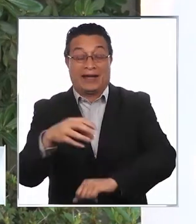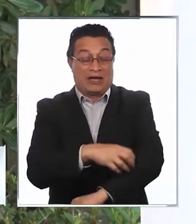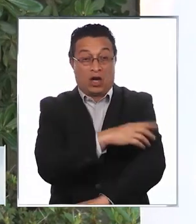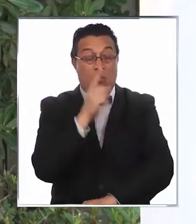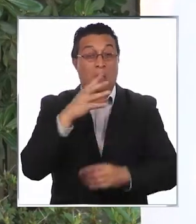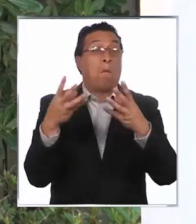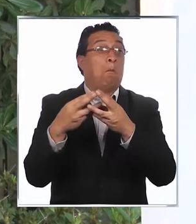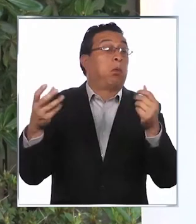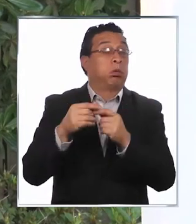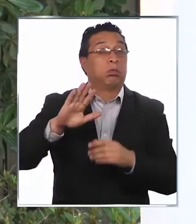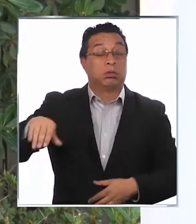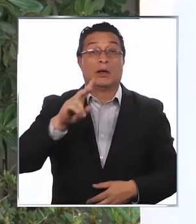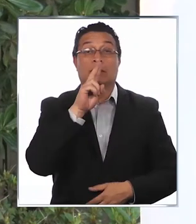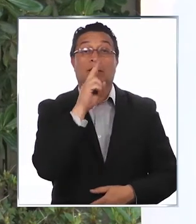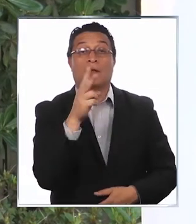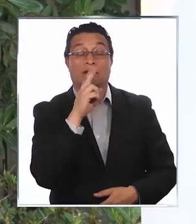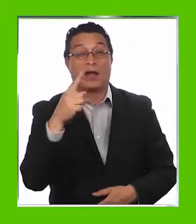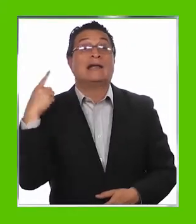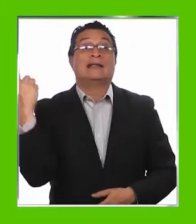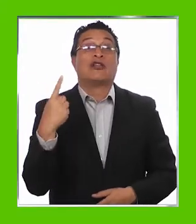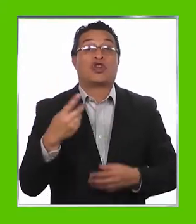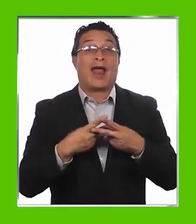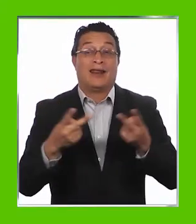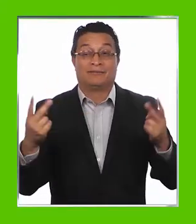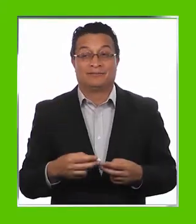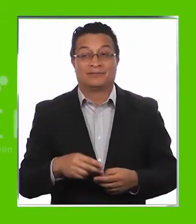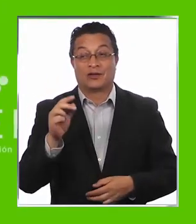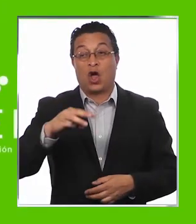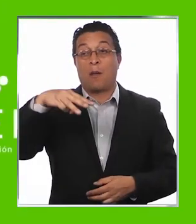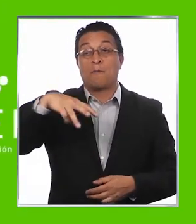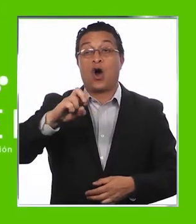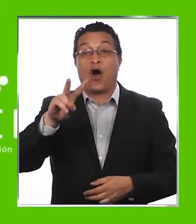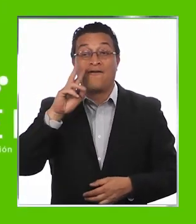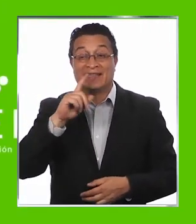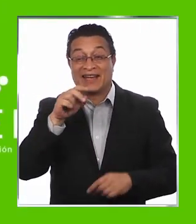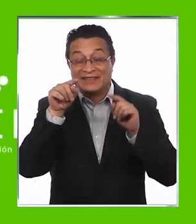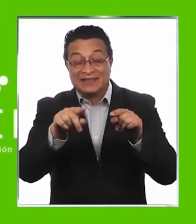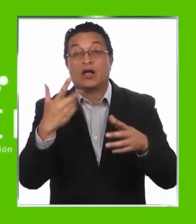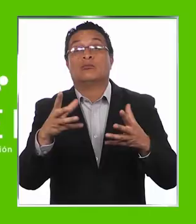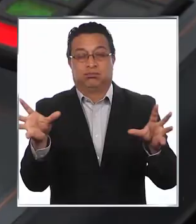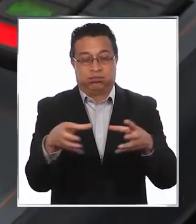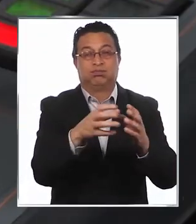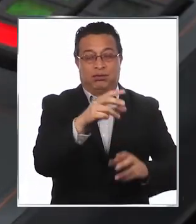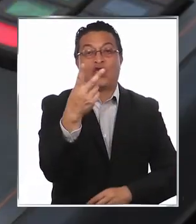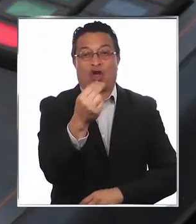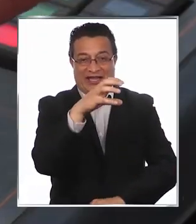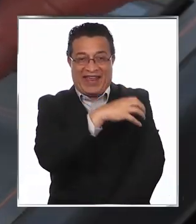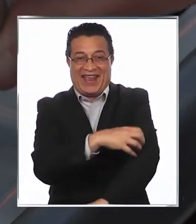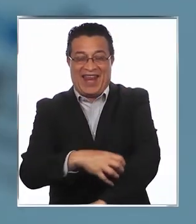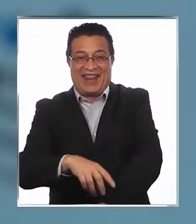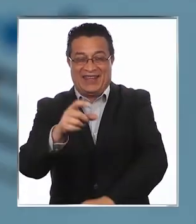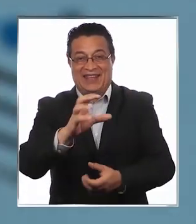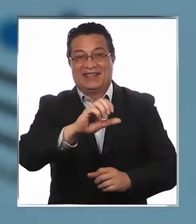invisibilizadas en la televisión nacional. Hoy Movistar da acceso a 12 canales de la Asociación Regional de Canales de